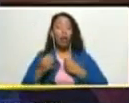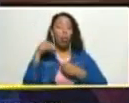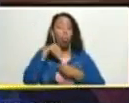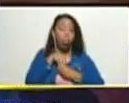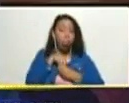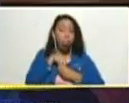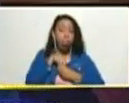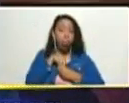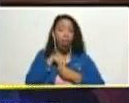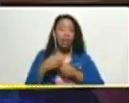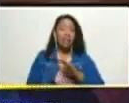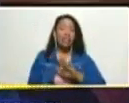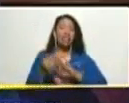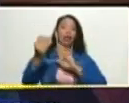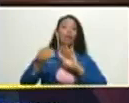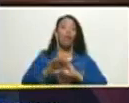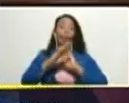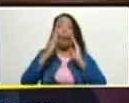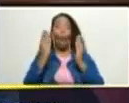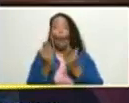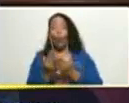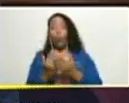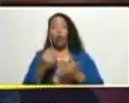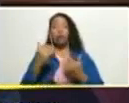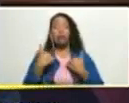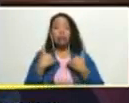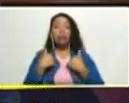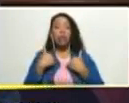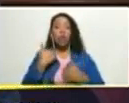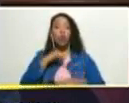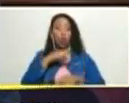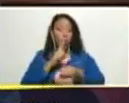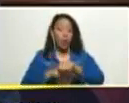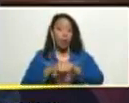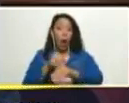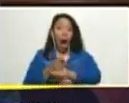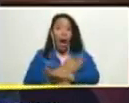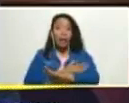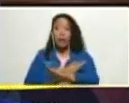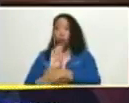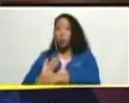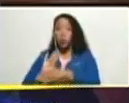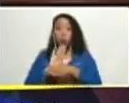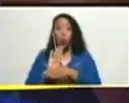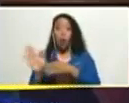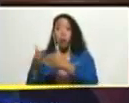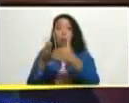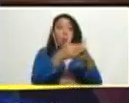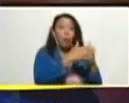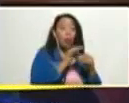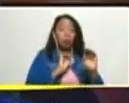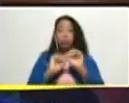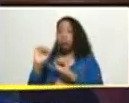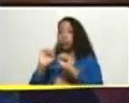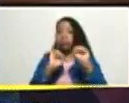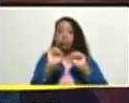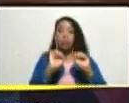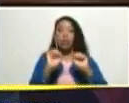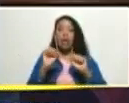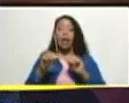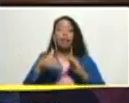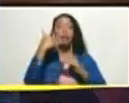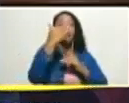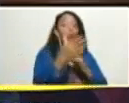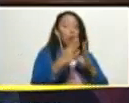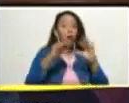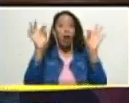pavorosa que atacó el mundo donde tomamos a tiempo todas las medidas de protección y luego todas las medidas de